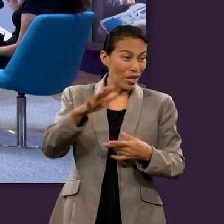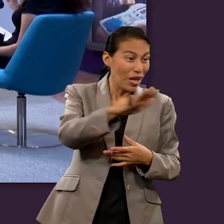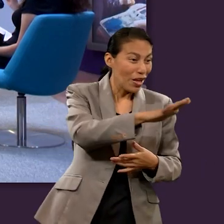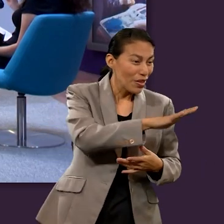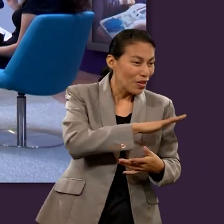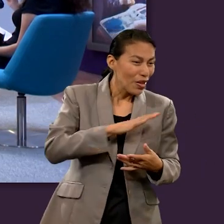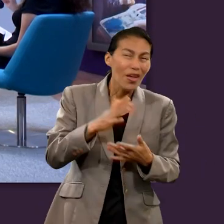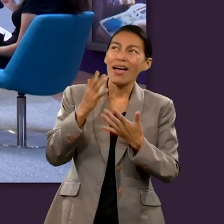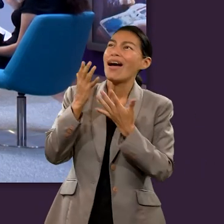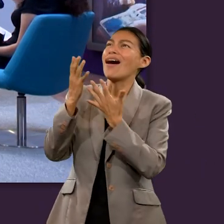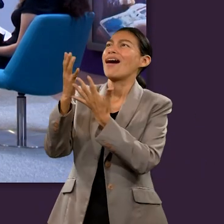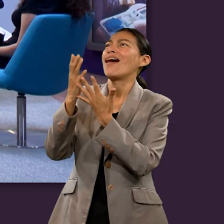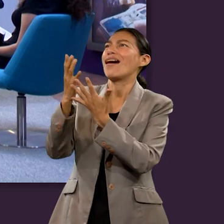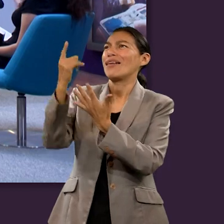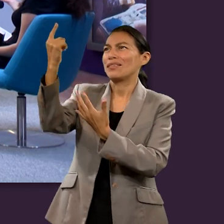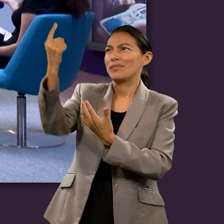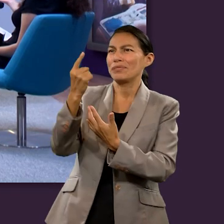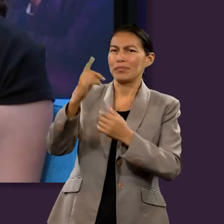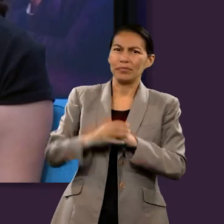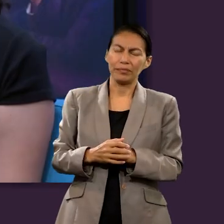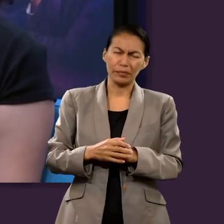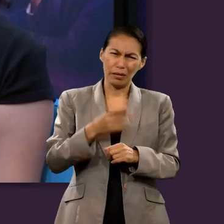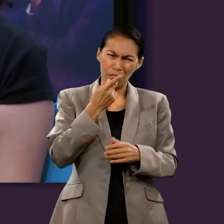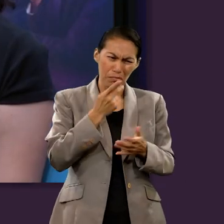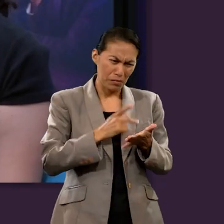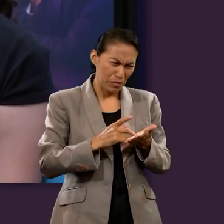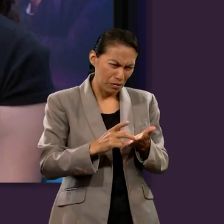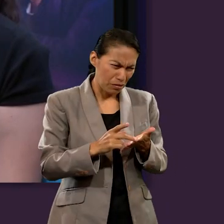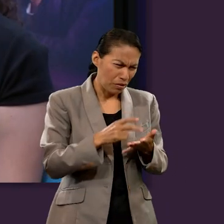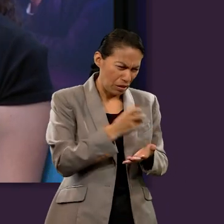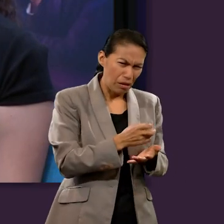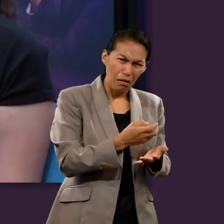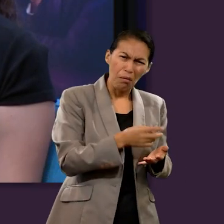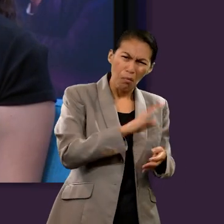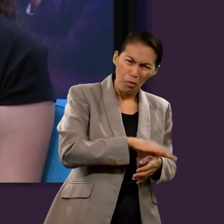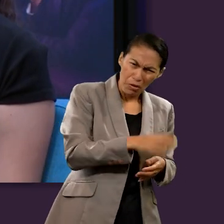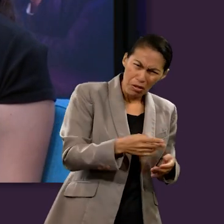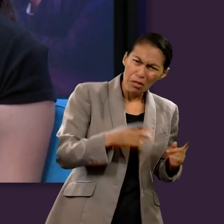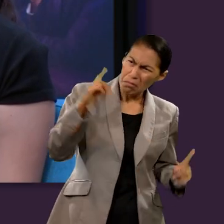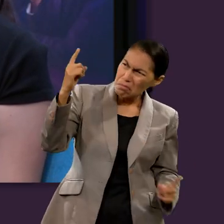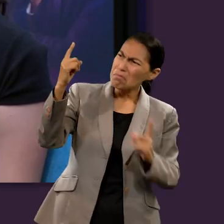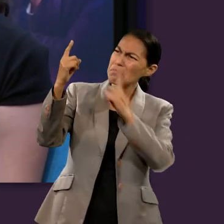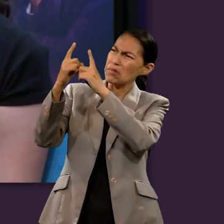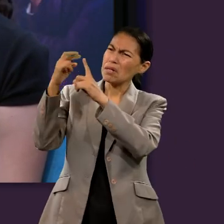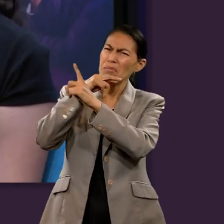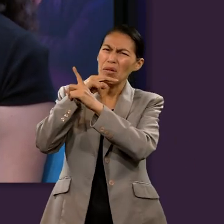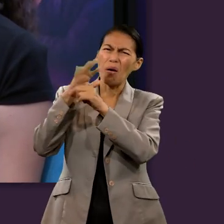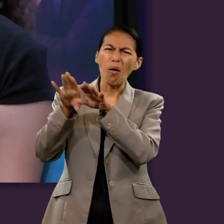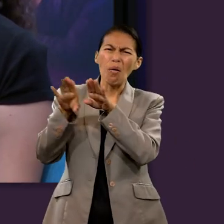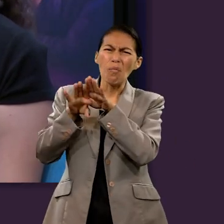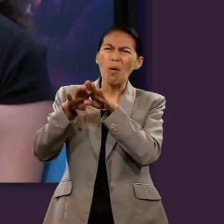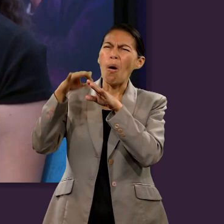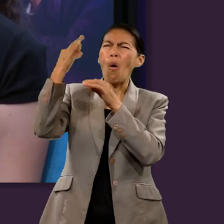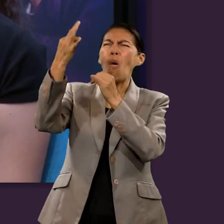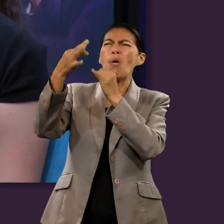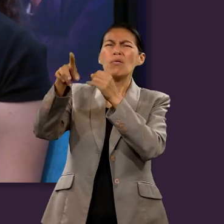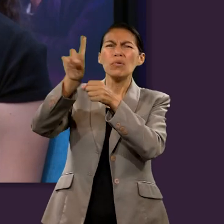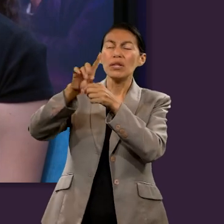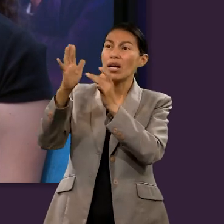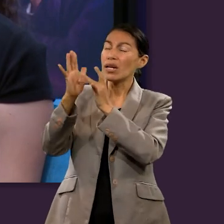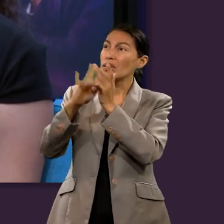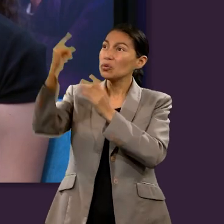una vez iba con Jesús, ¿cómo iba a recibir esa corona hasta que Jesús volviera en ese día de su venida?